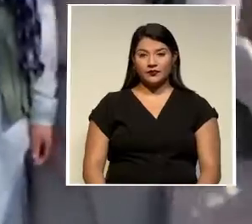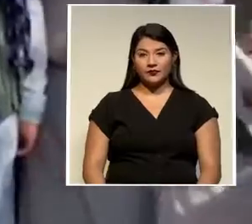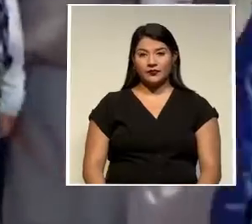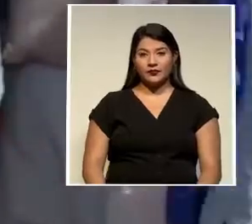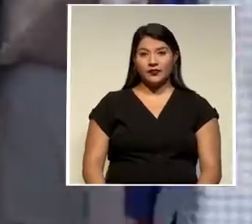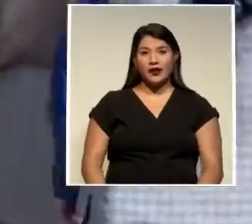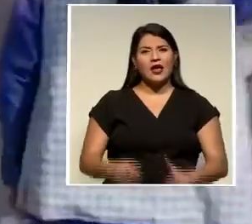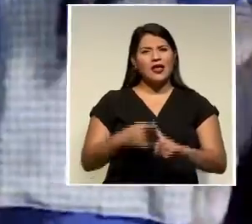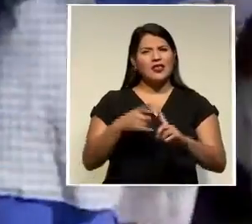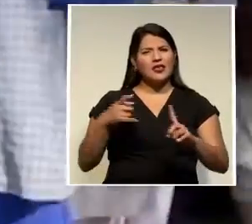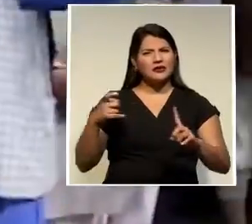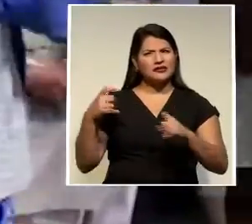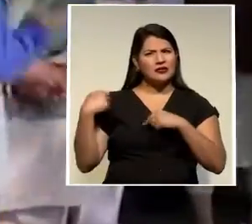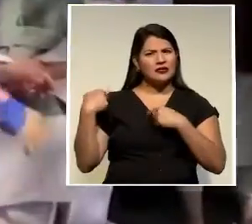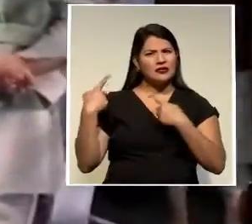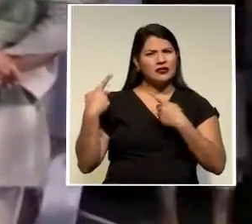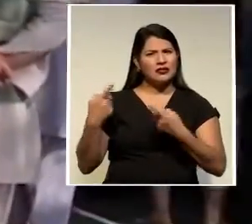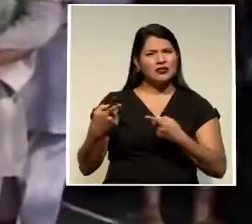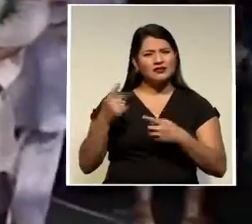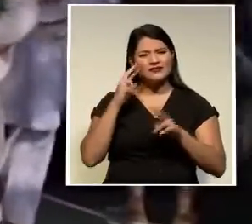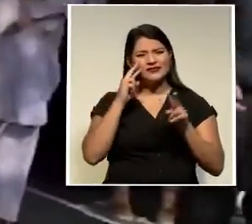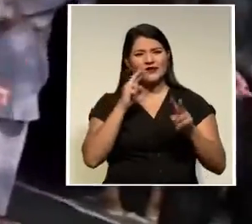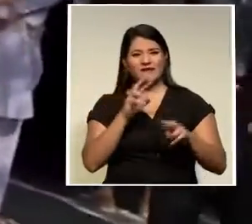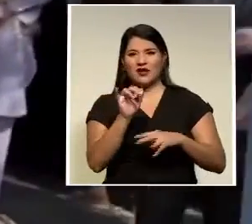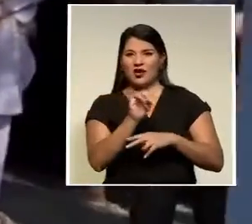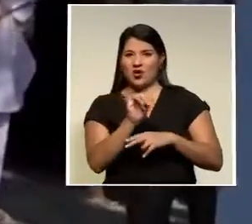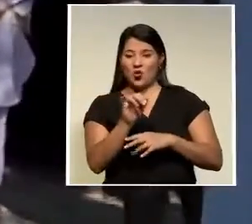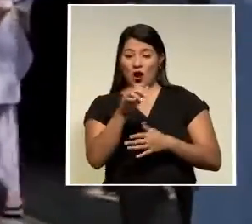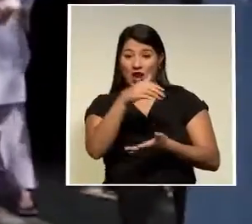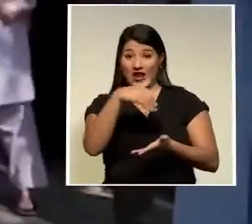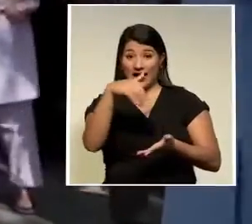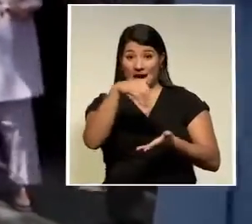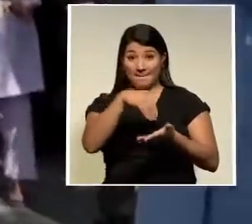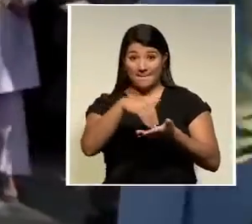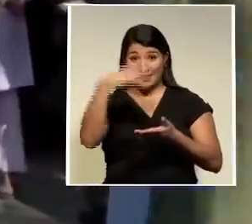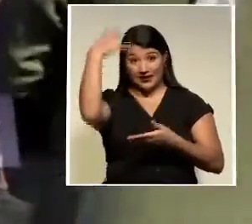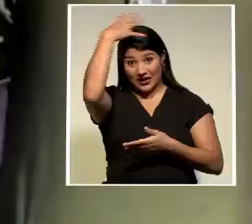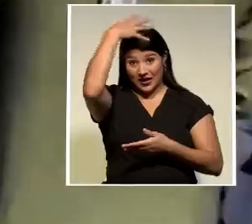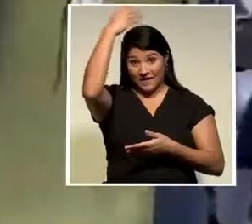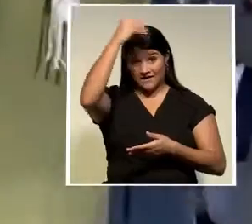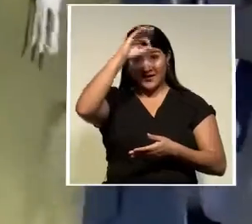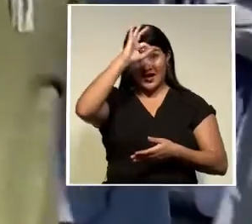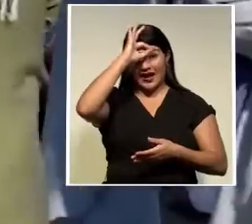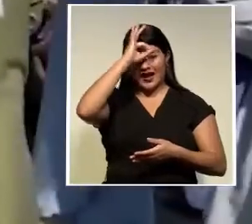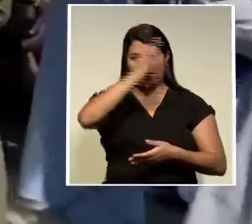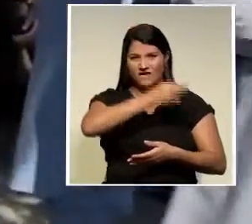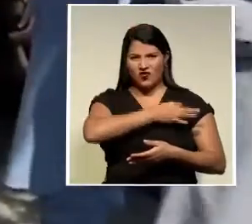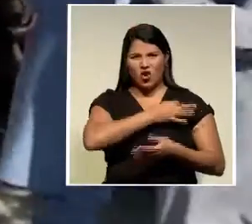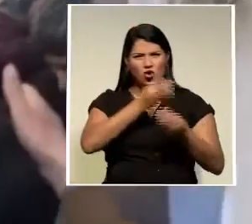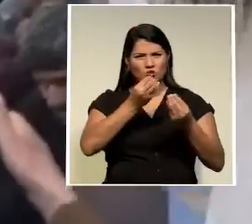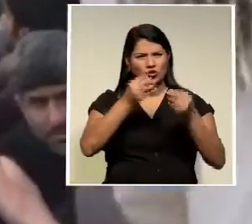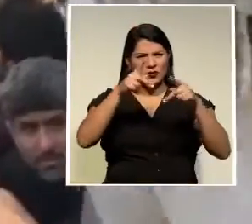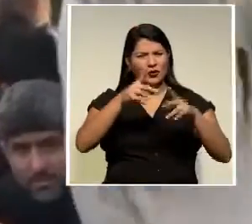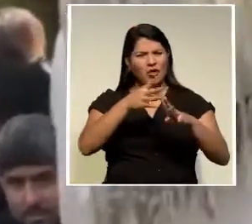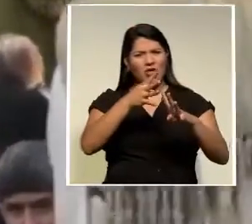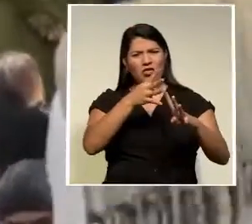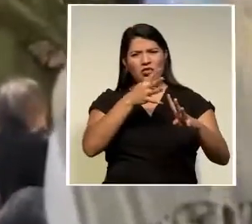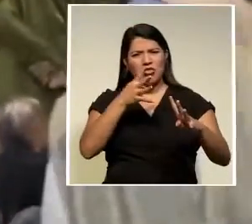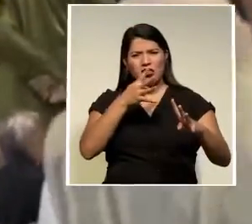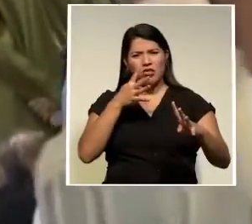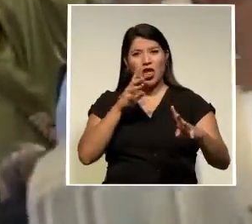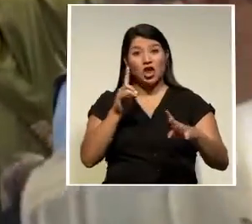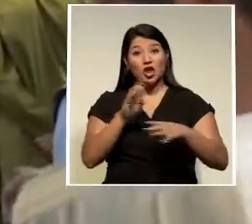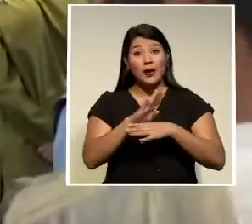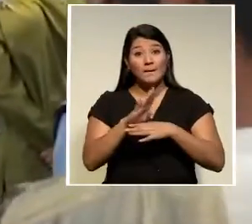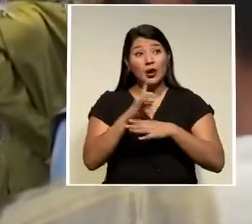Desde hace días se repiten escenas como esta en toda la capital afgana. Miles de personas han estado haciendo cola frente a los bancos para intentar